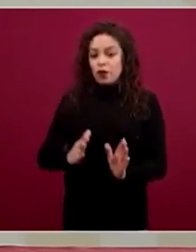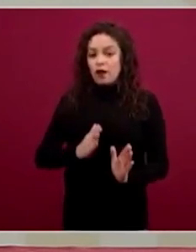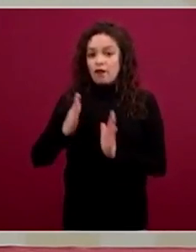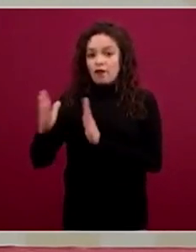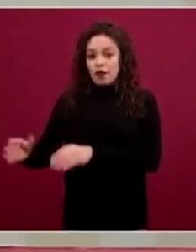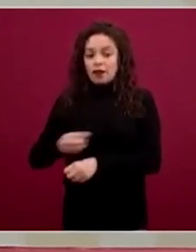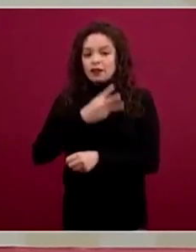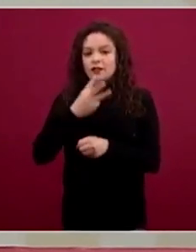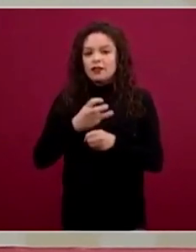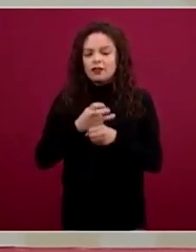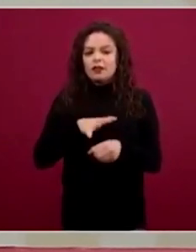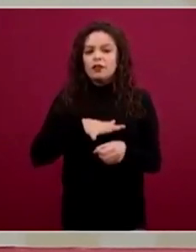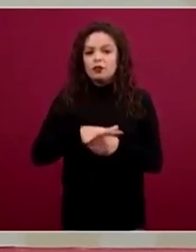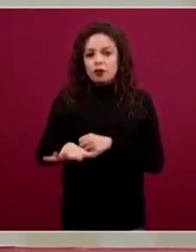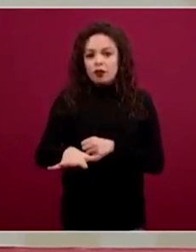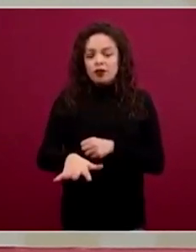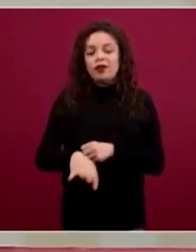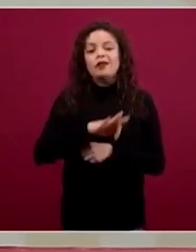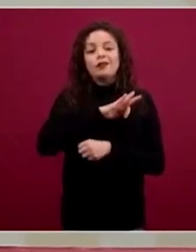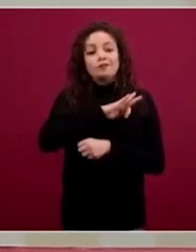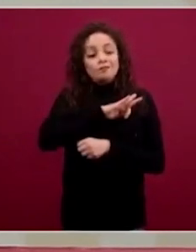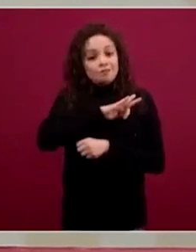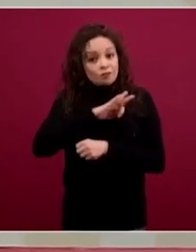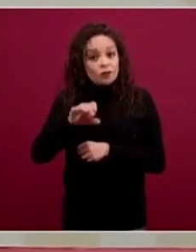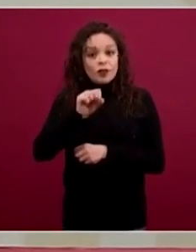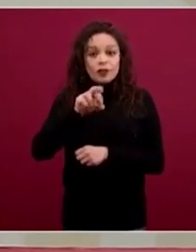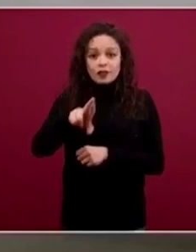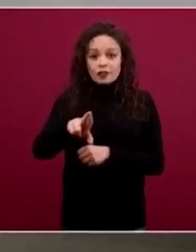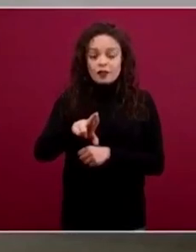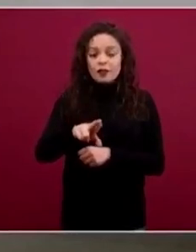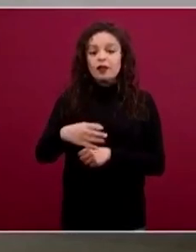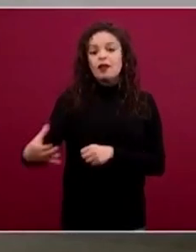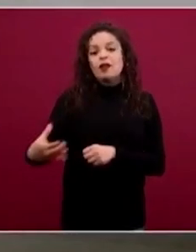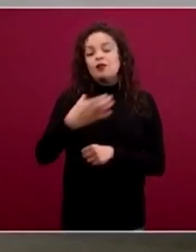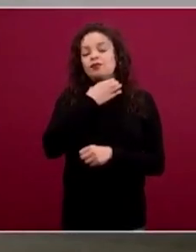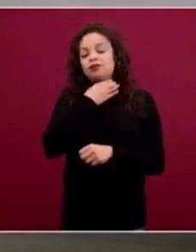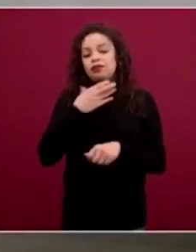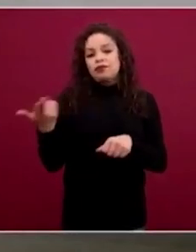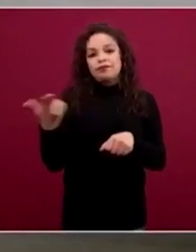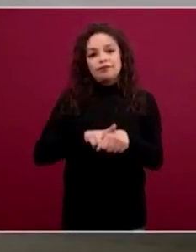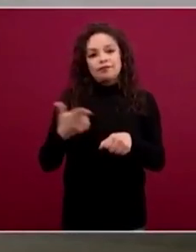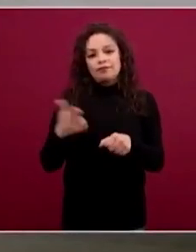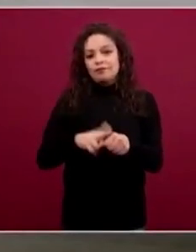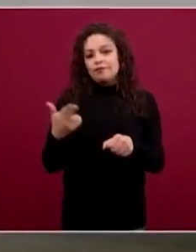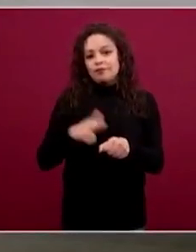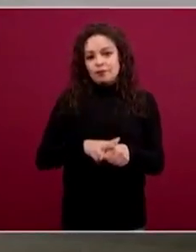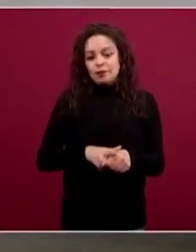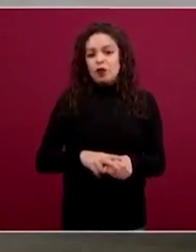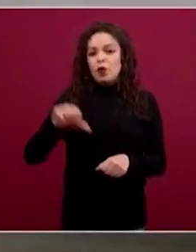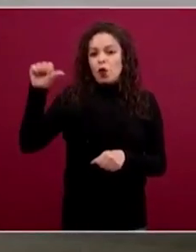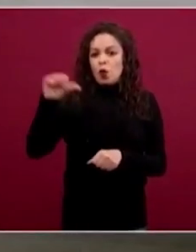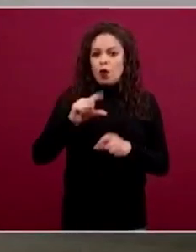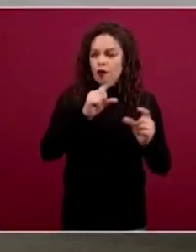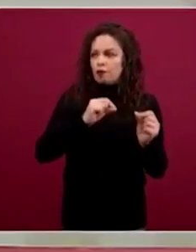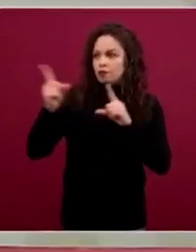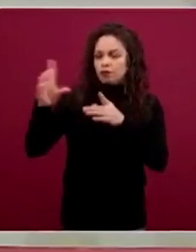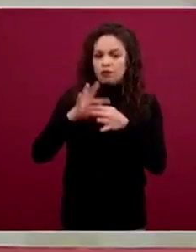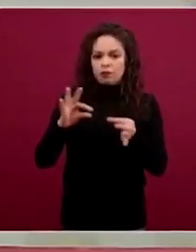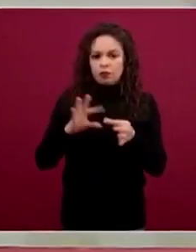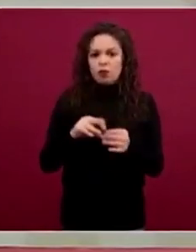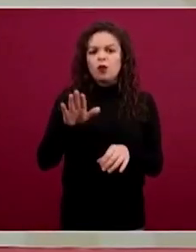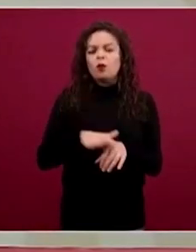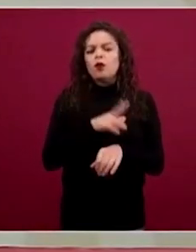la probabilidad de que se sature en los hospitales. ¿Por qué no lo trajimos hoy? Por tres razones. La primera,